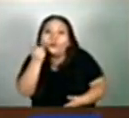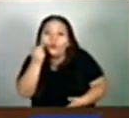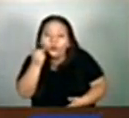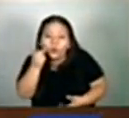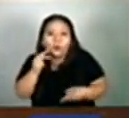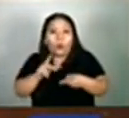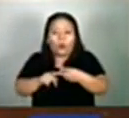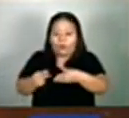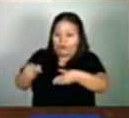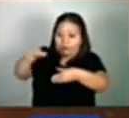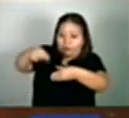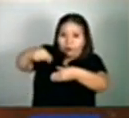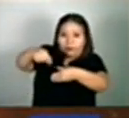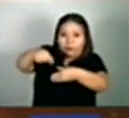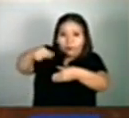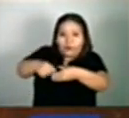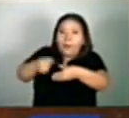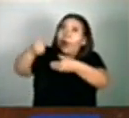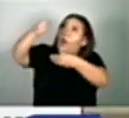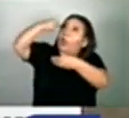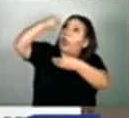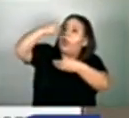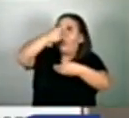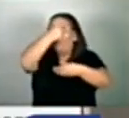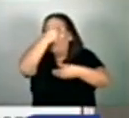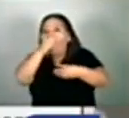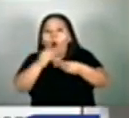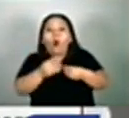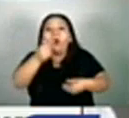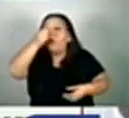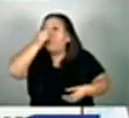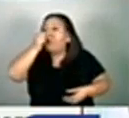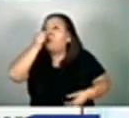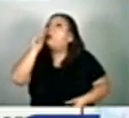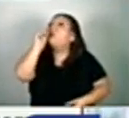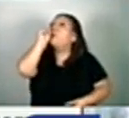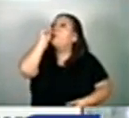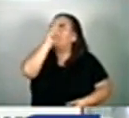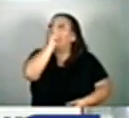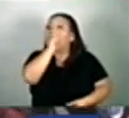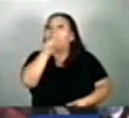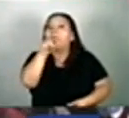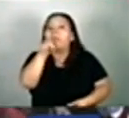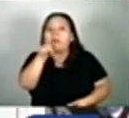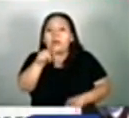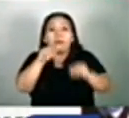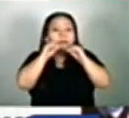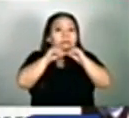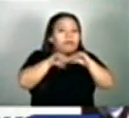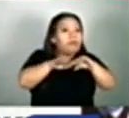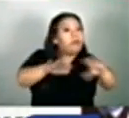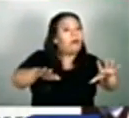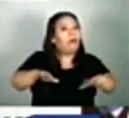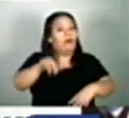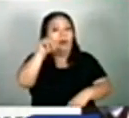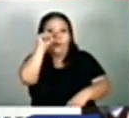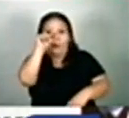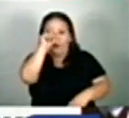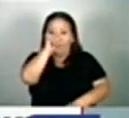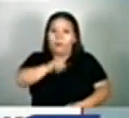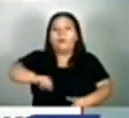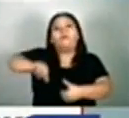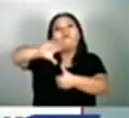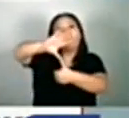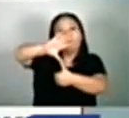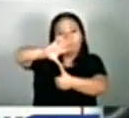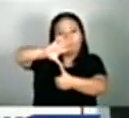versiones líquidas como goteros para ojos y vaporizadores nasales. Lo que se ha convertido en una epidemia de drogas en América del Norte le